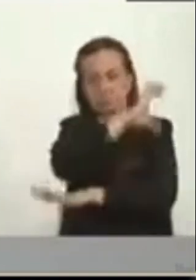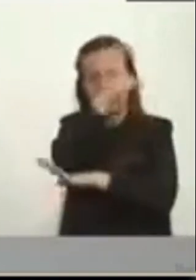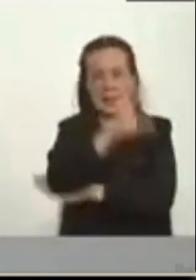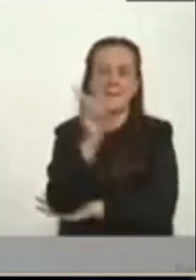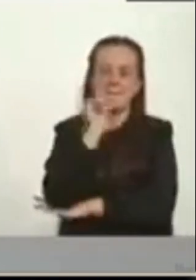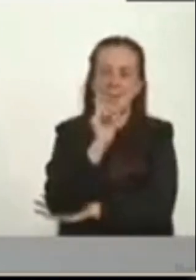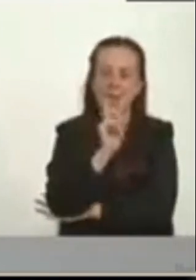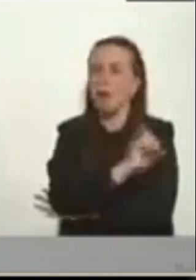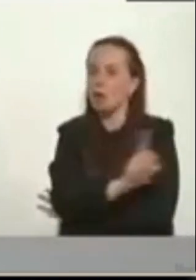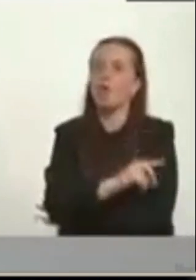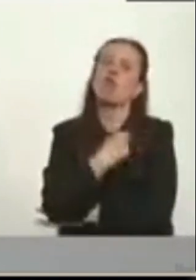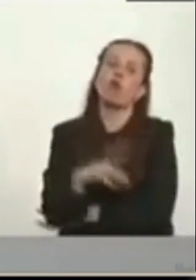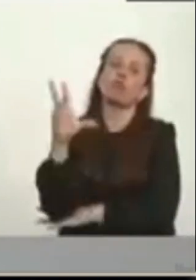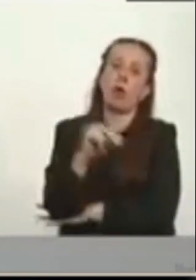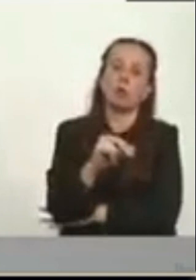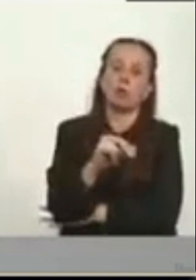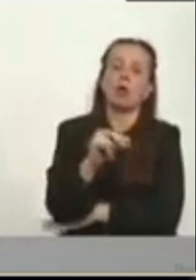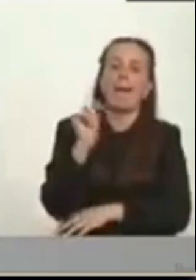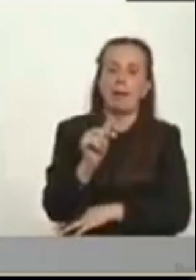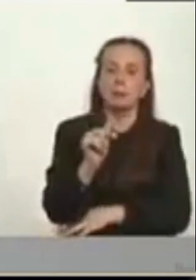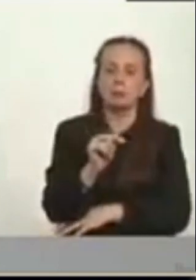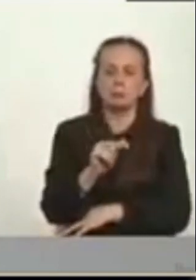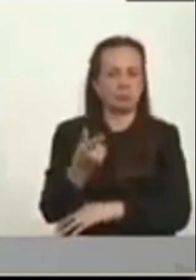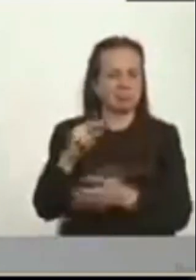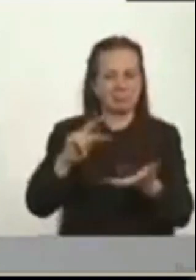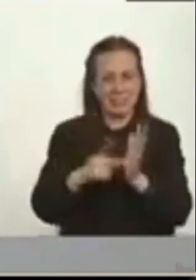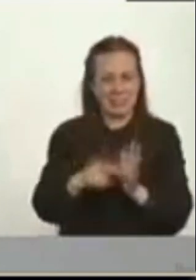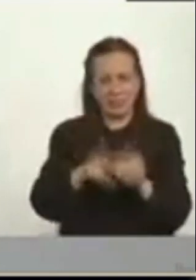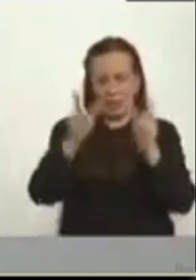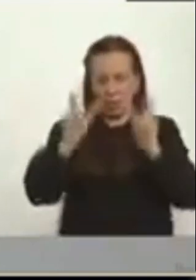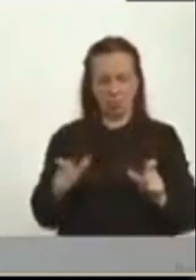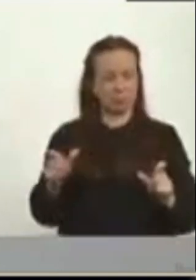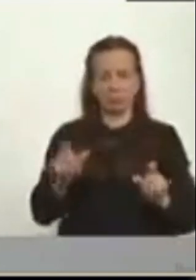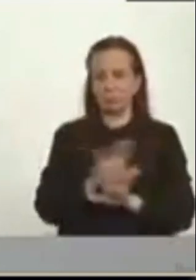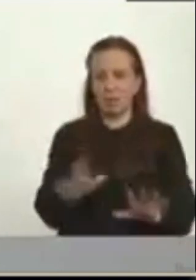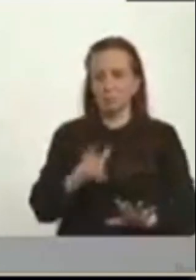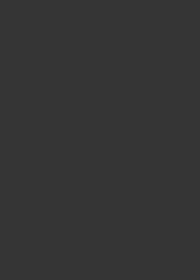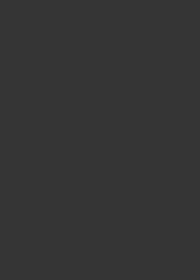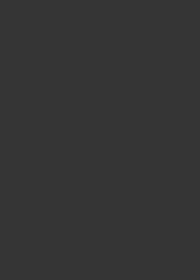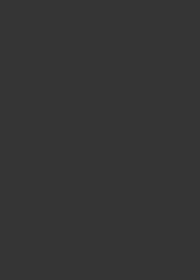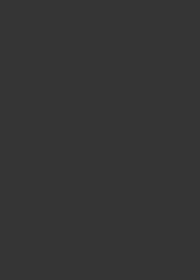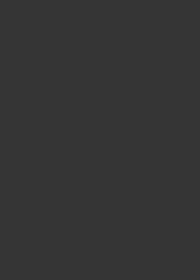negación del otro termina en la aniquilación del otro.